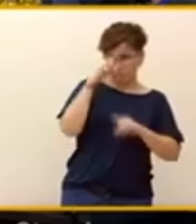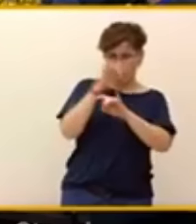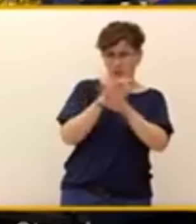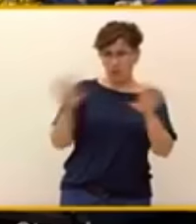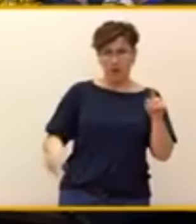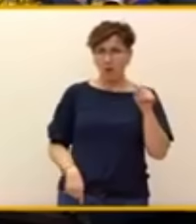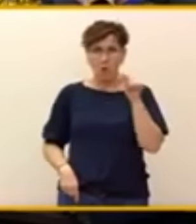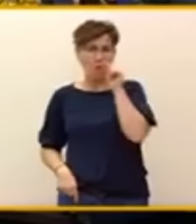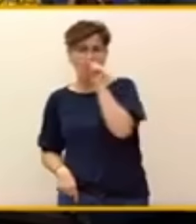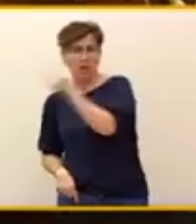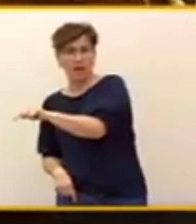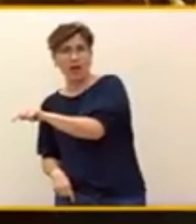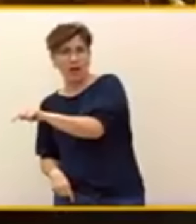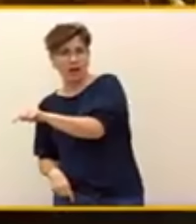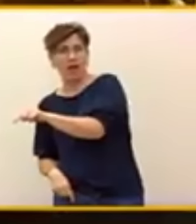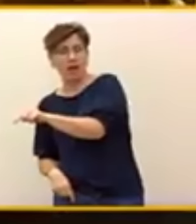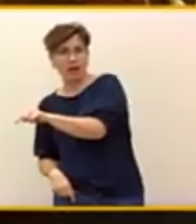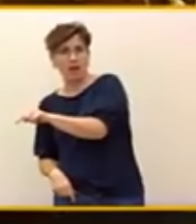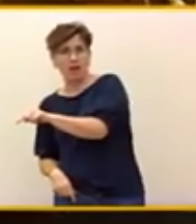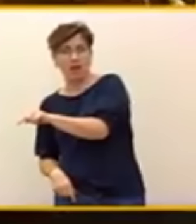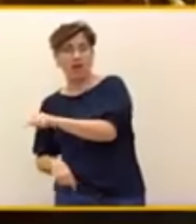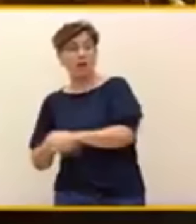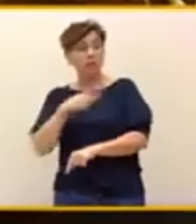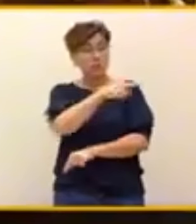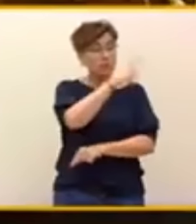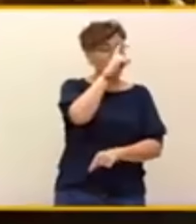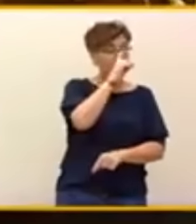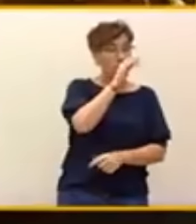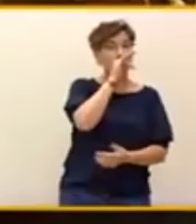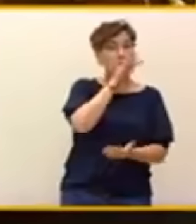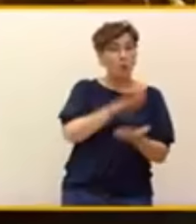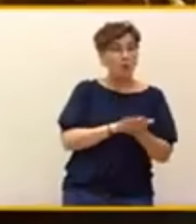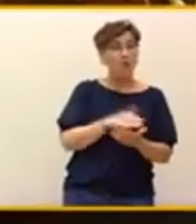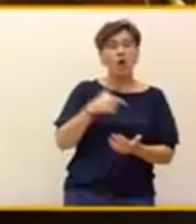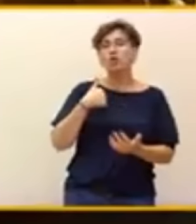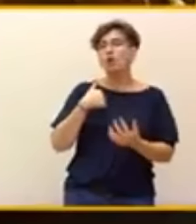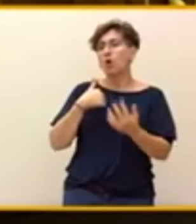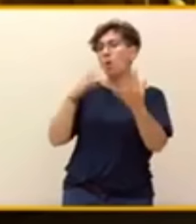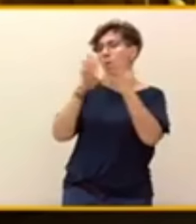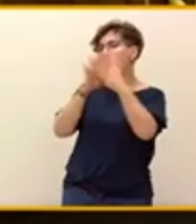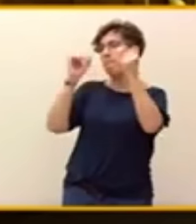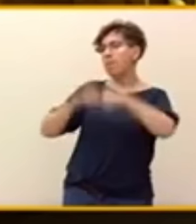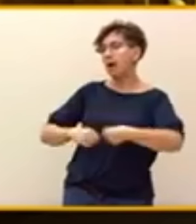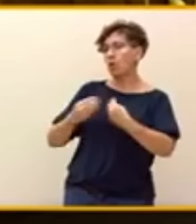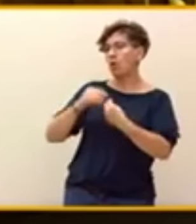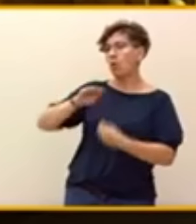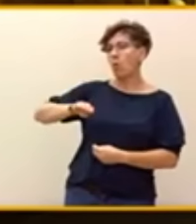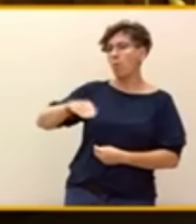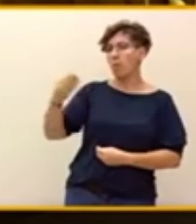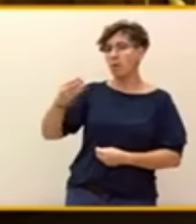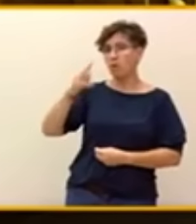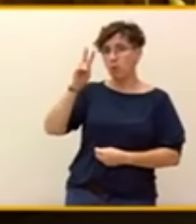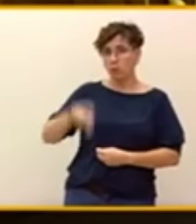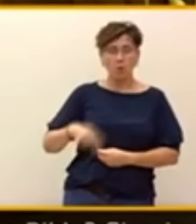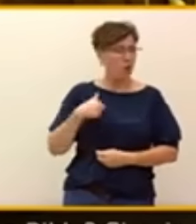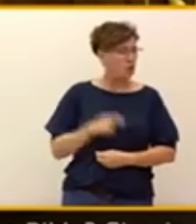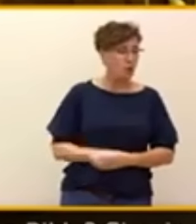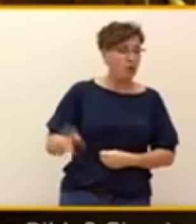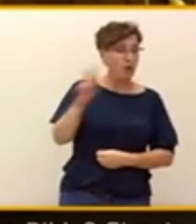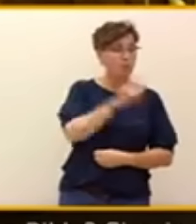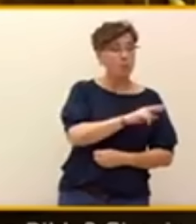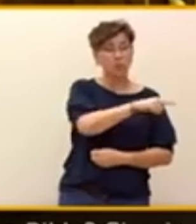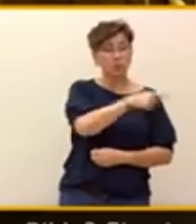con Bildu. Si quiere, se lo repito cinco o veinte veces. No pactaremos con Bildu. Ustedes los han hecho interlocutores